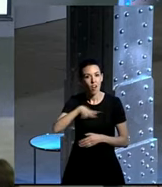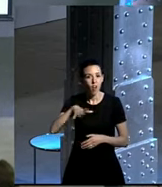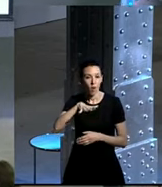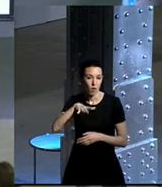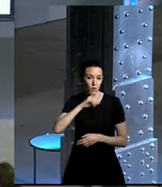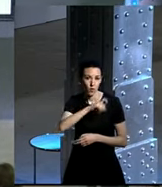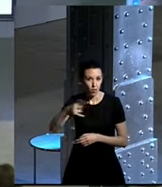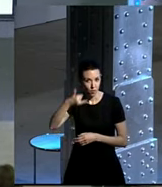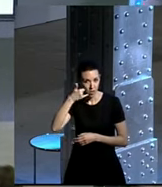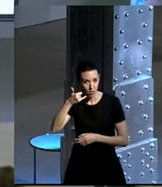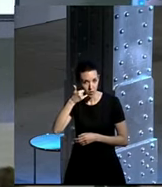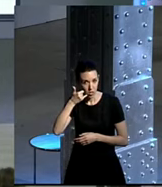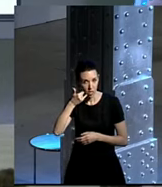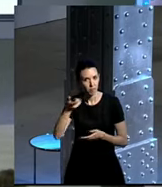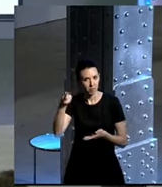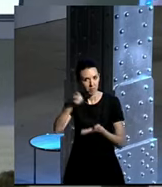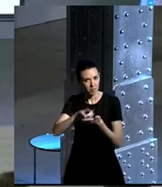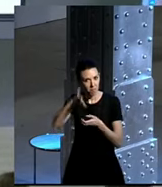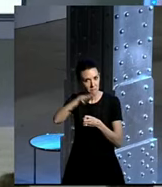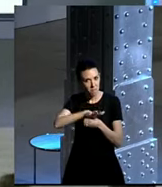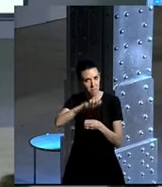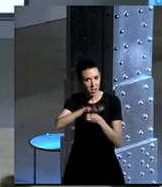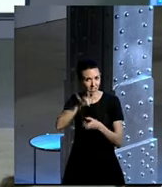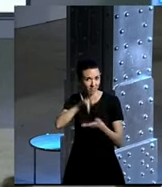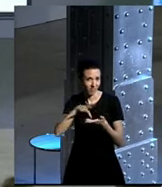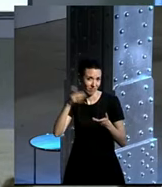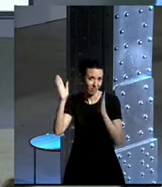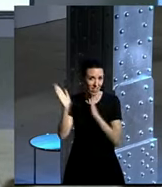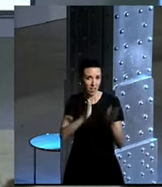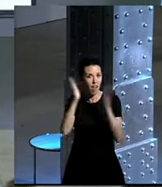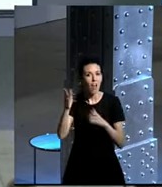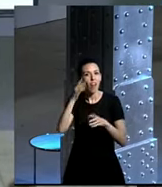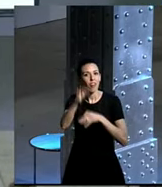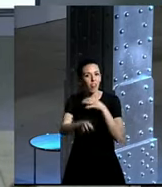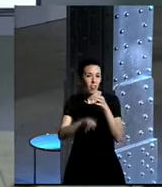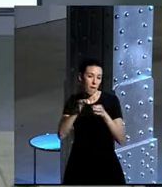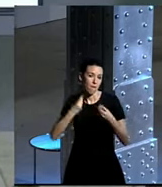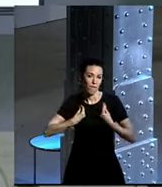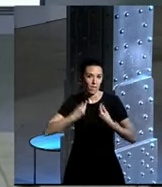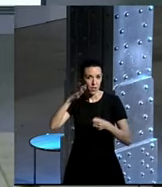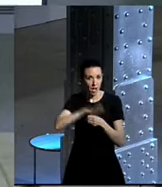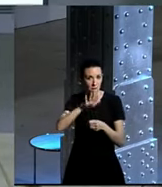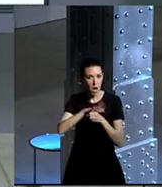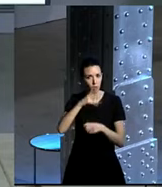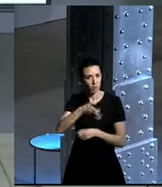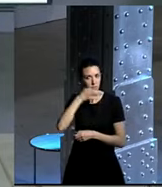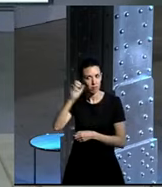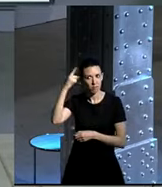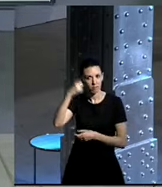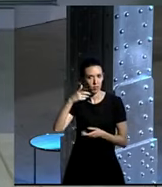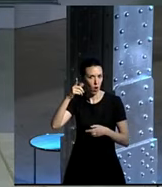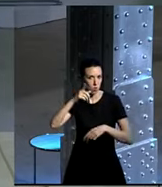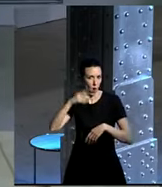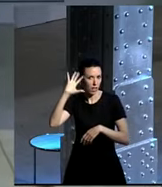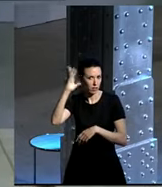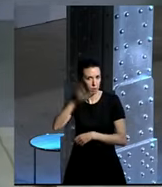Telefónica. Otro martes más dentro de este ciclo de vida en martes. Es una tarde soleada, tenemos un tiempo de bonanza, perfecto para el tema